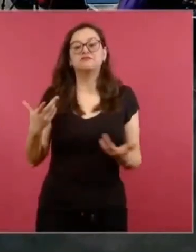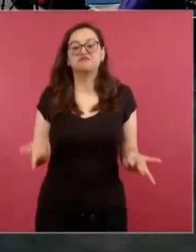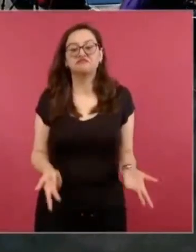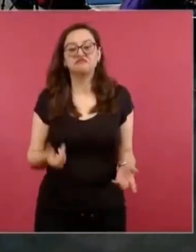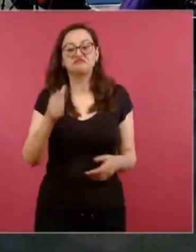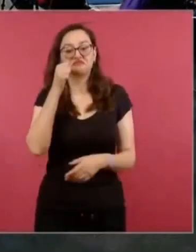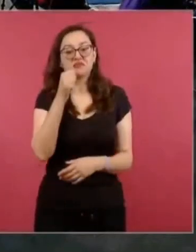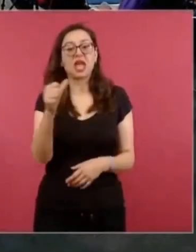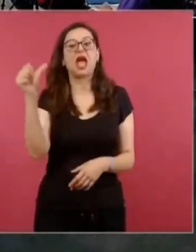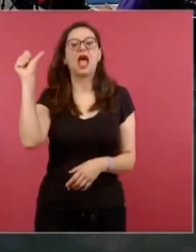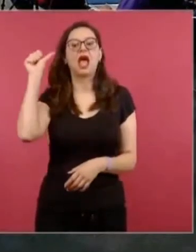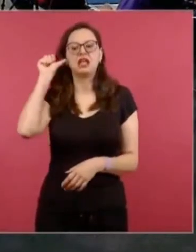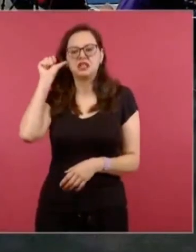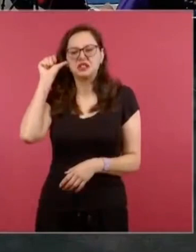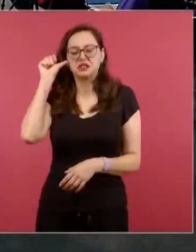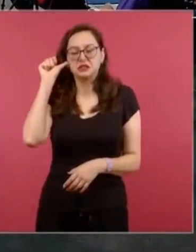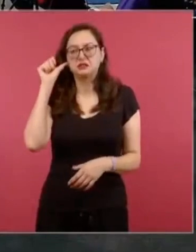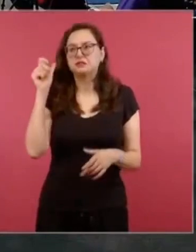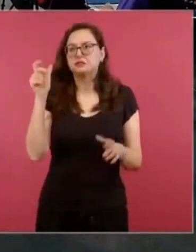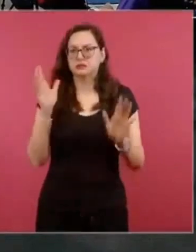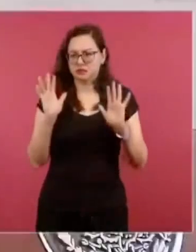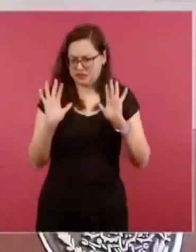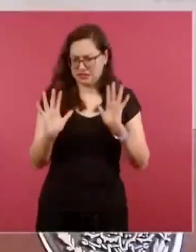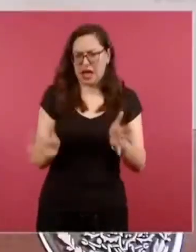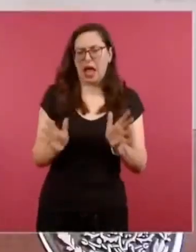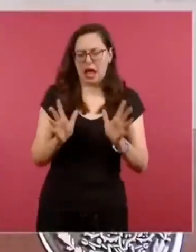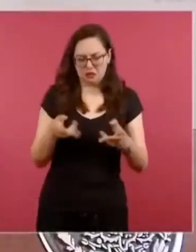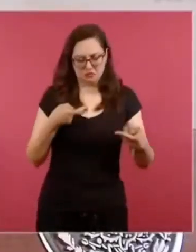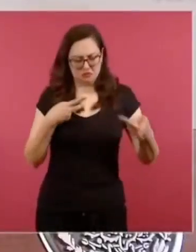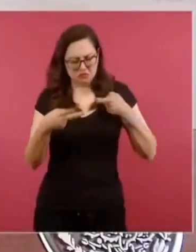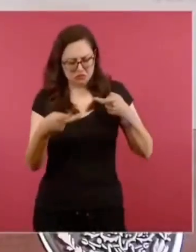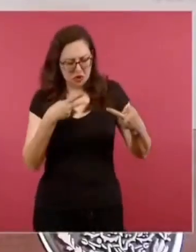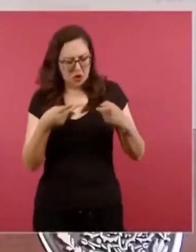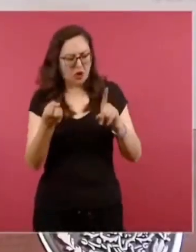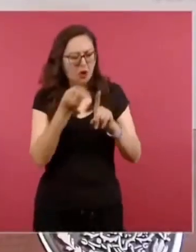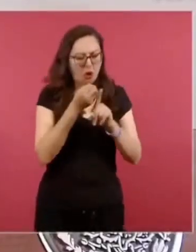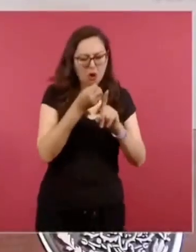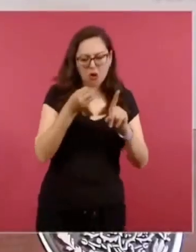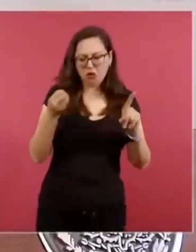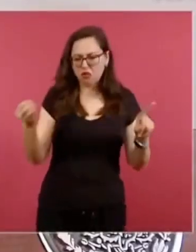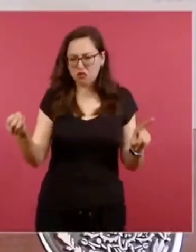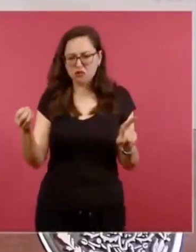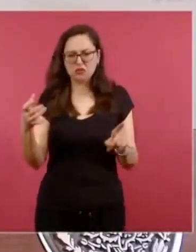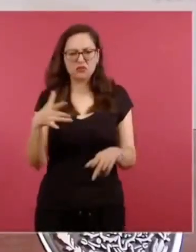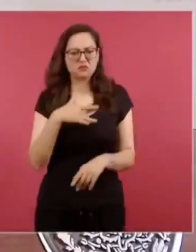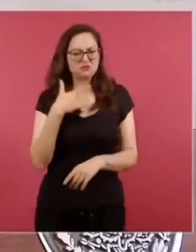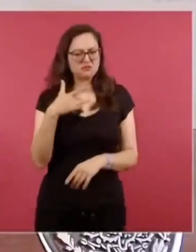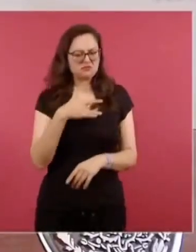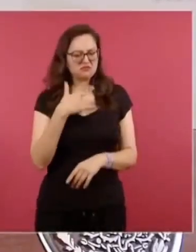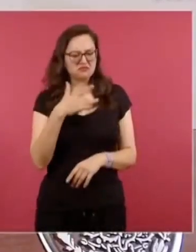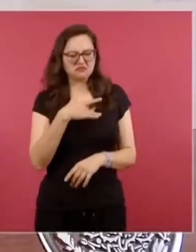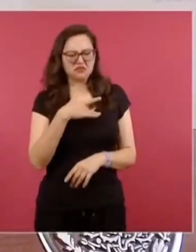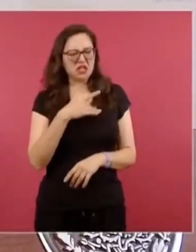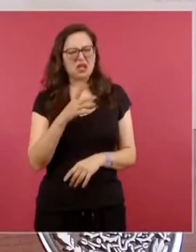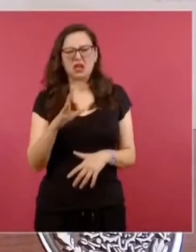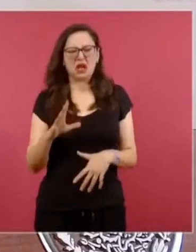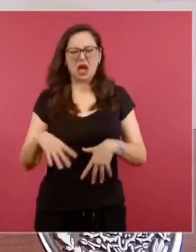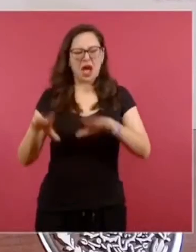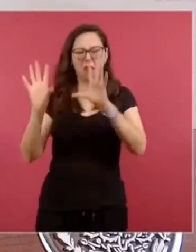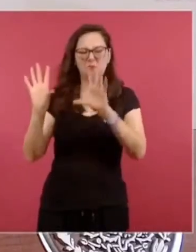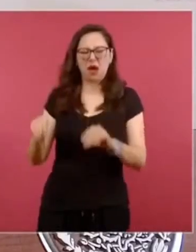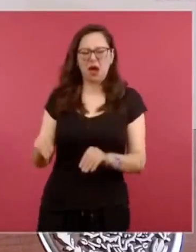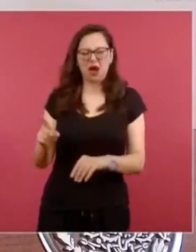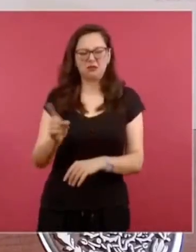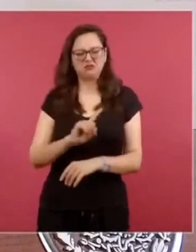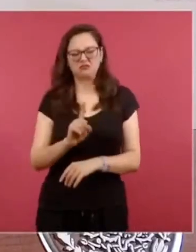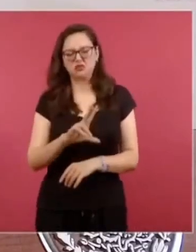de librarla sin problema. Y